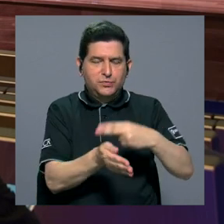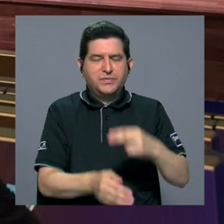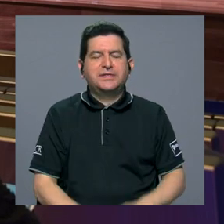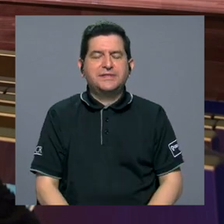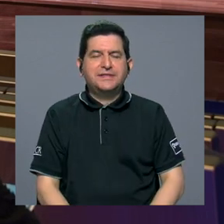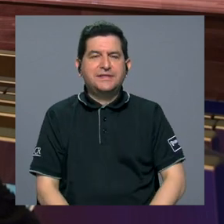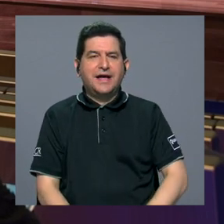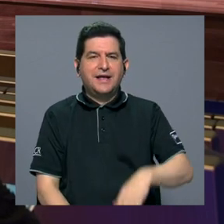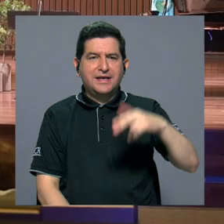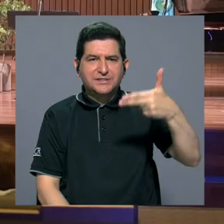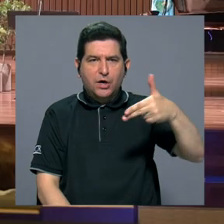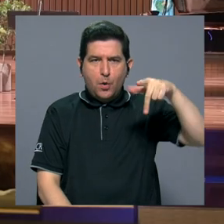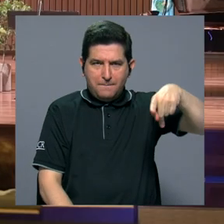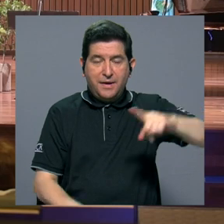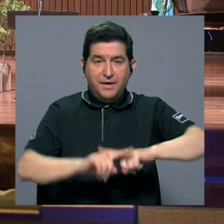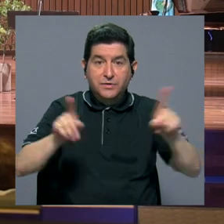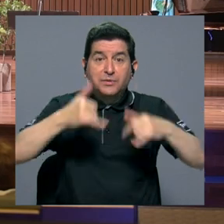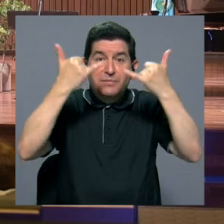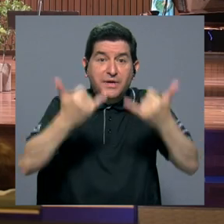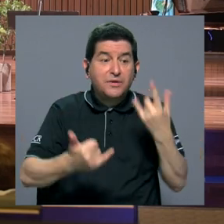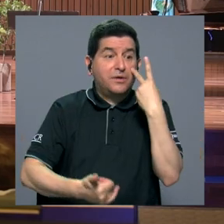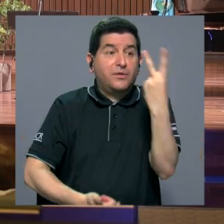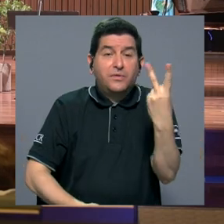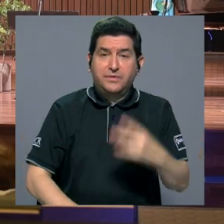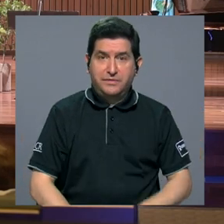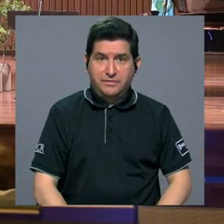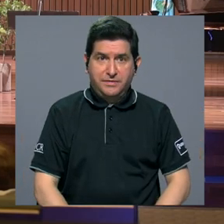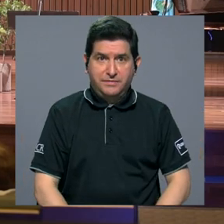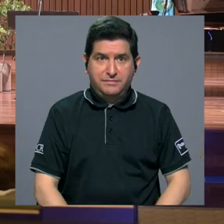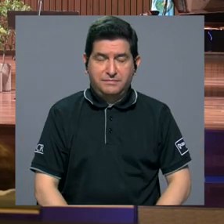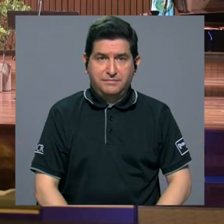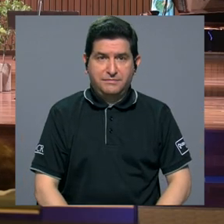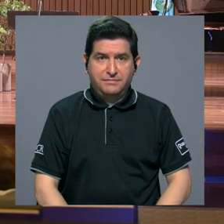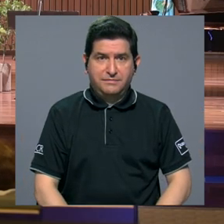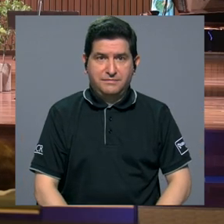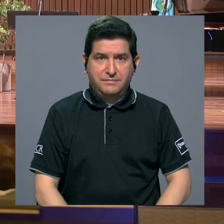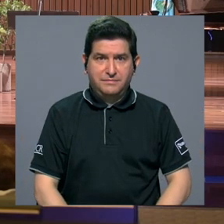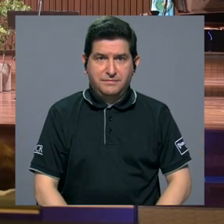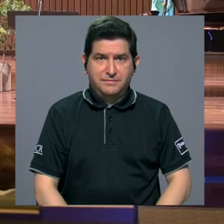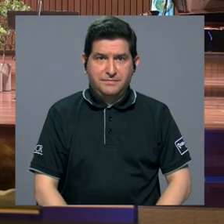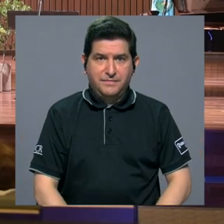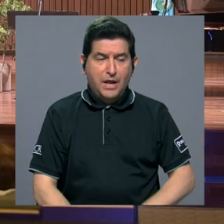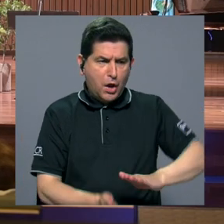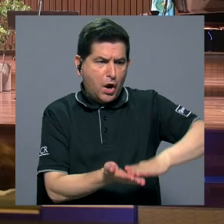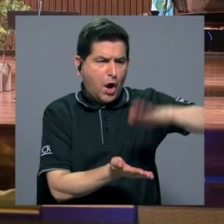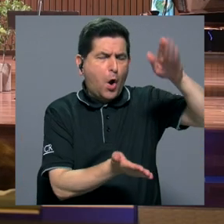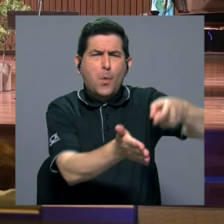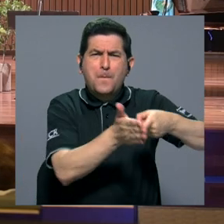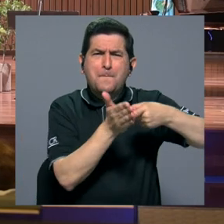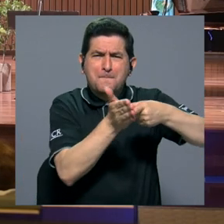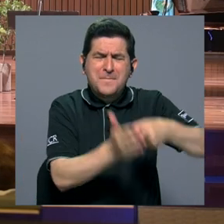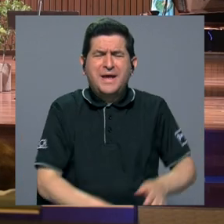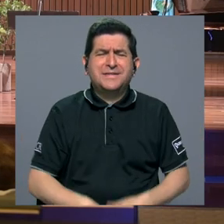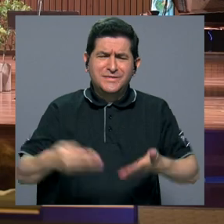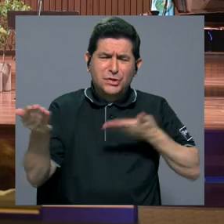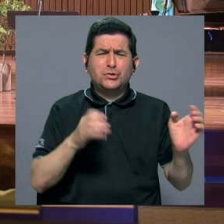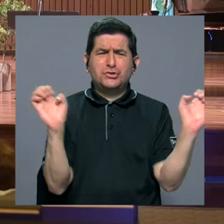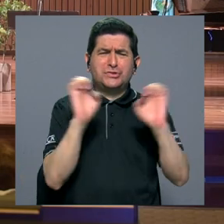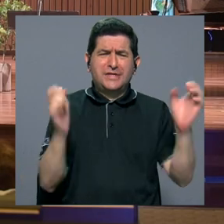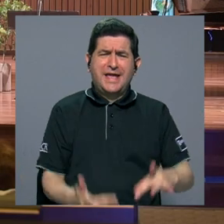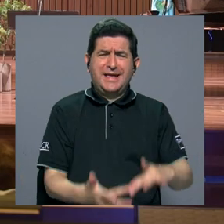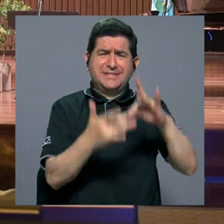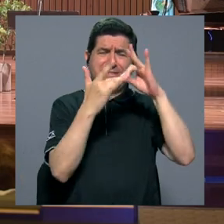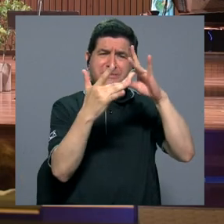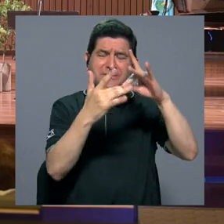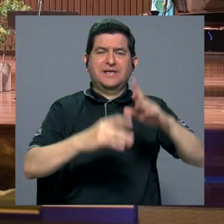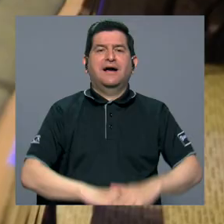Pero ahora hemos visto, ¿verdad? Un aumento de demanda en los servicios de emergencias principalmente